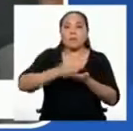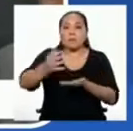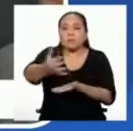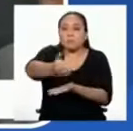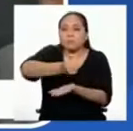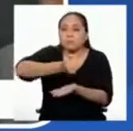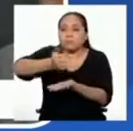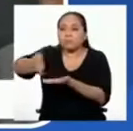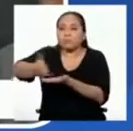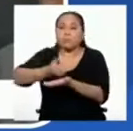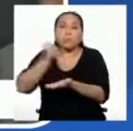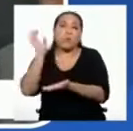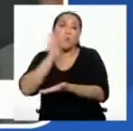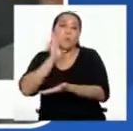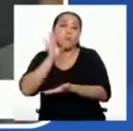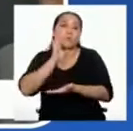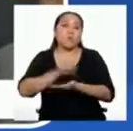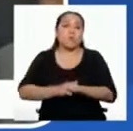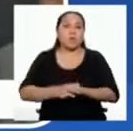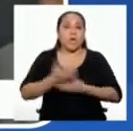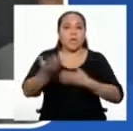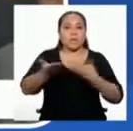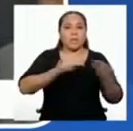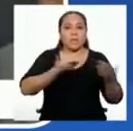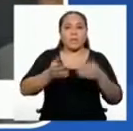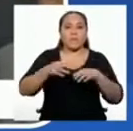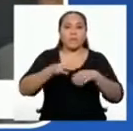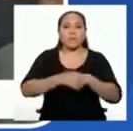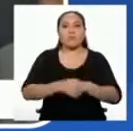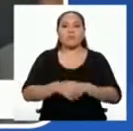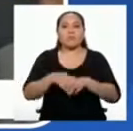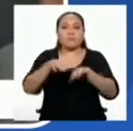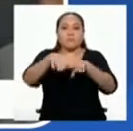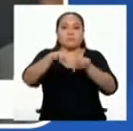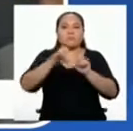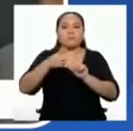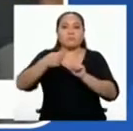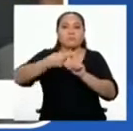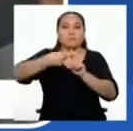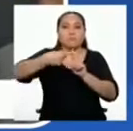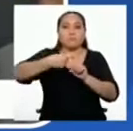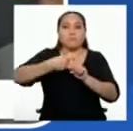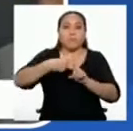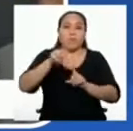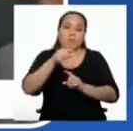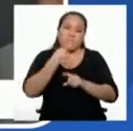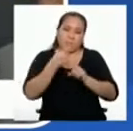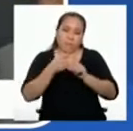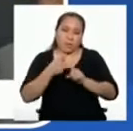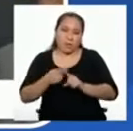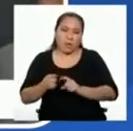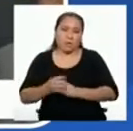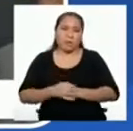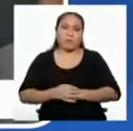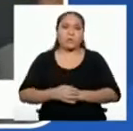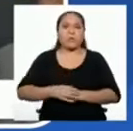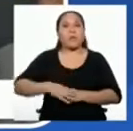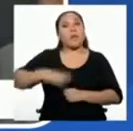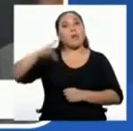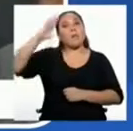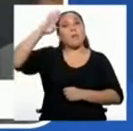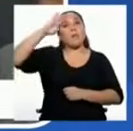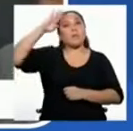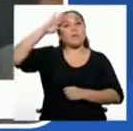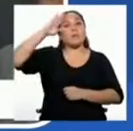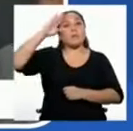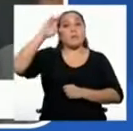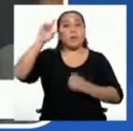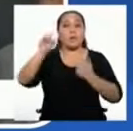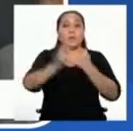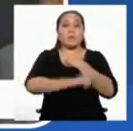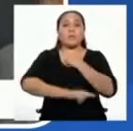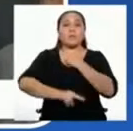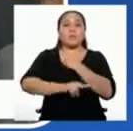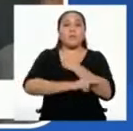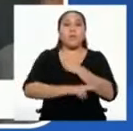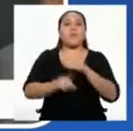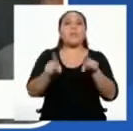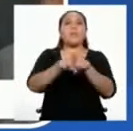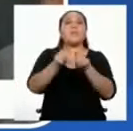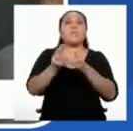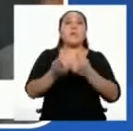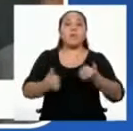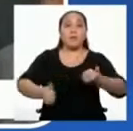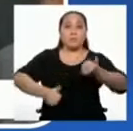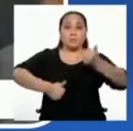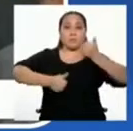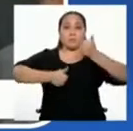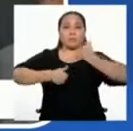recojo de residuos sólidos, servicios funerarios y otros. La Policía Nacional y las Fuerzas Armadas